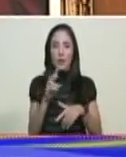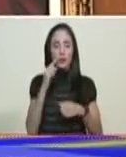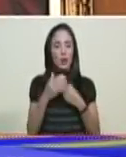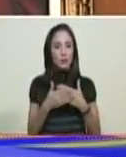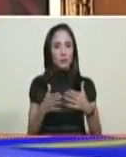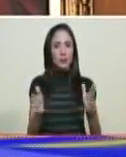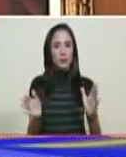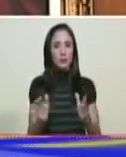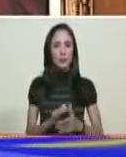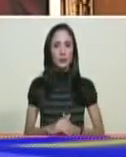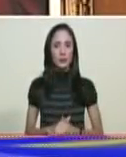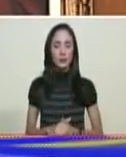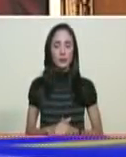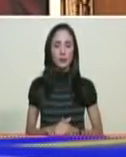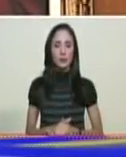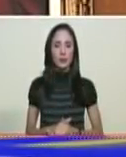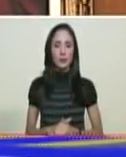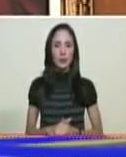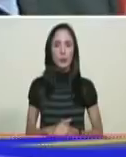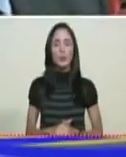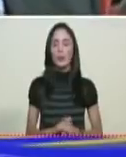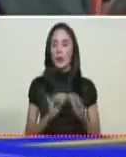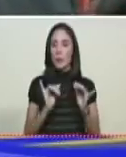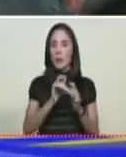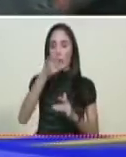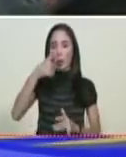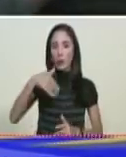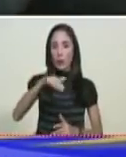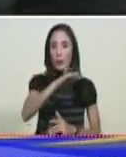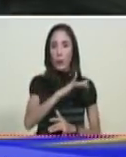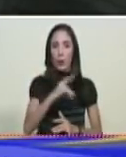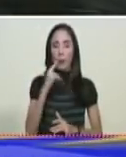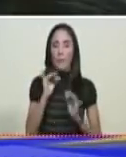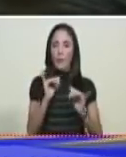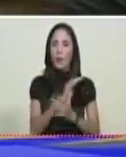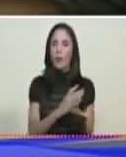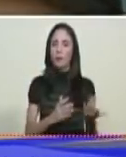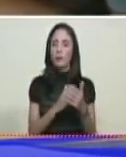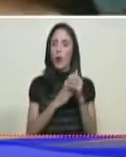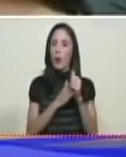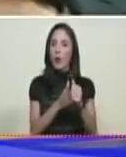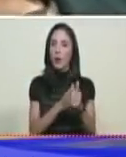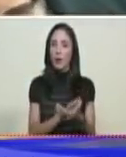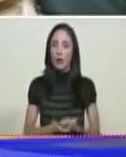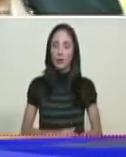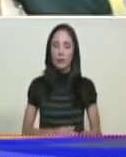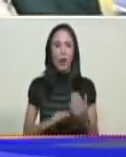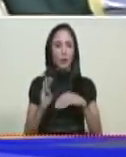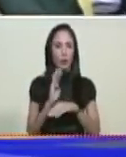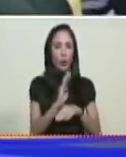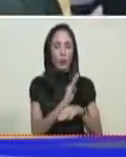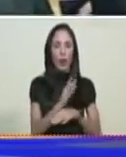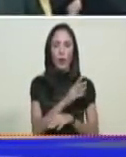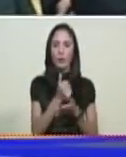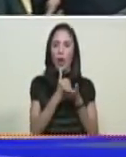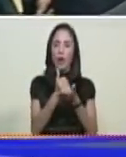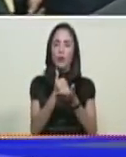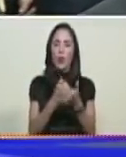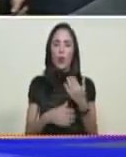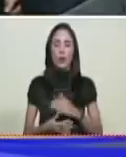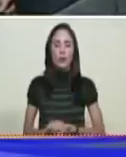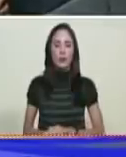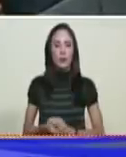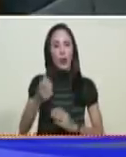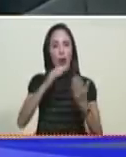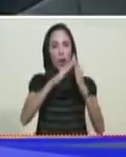que nuestro pueblo tuviera una mano amiga. Tuviera su protección social. Que nuestro